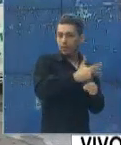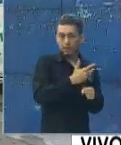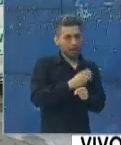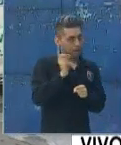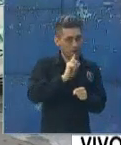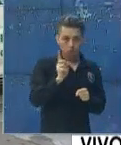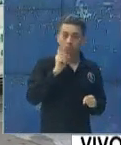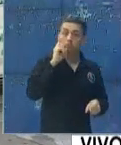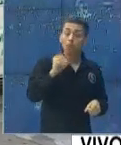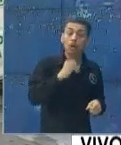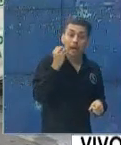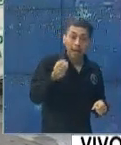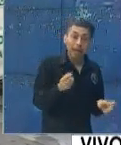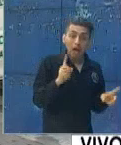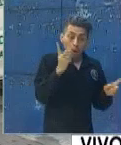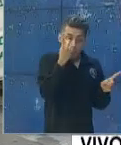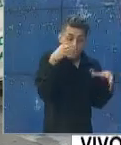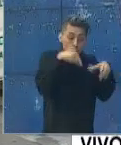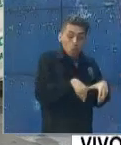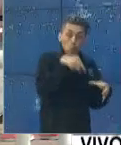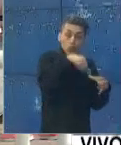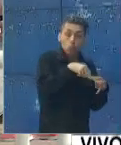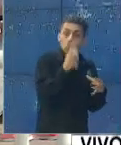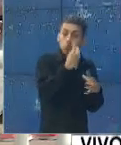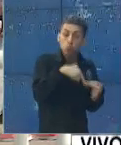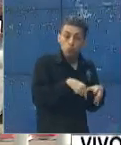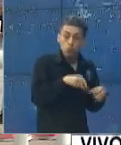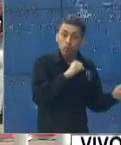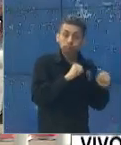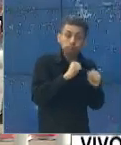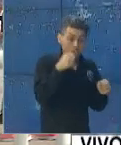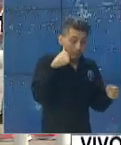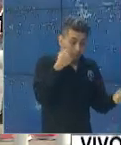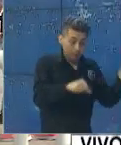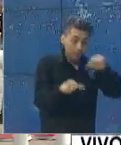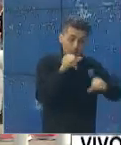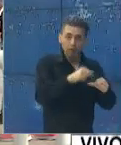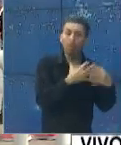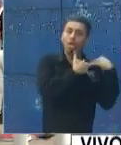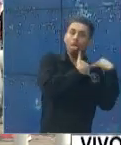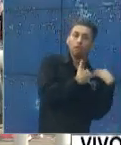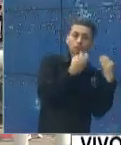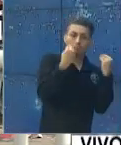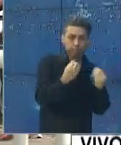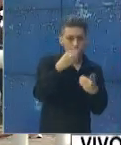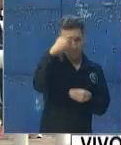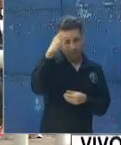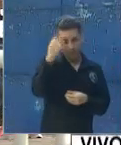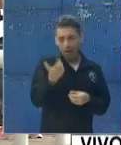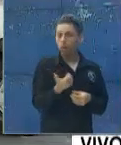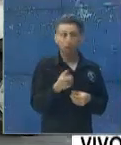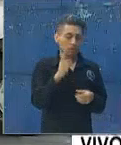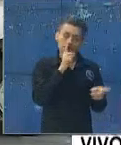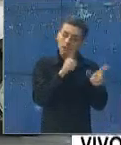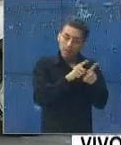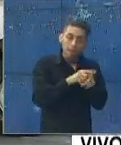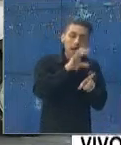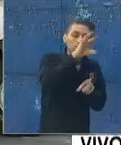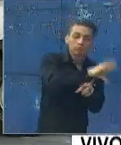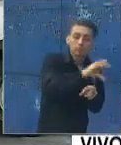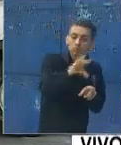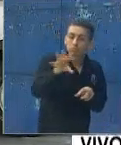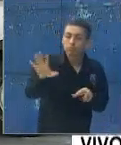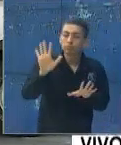intención de que se desconcentre esta carga de trabajo que tienen, sino que a nivel local puedan tener